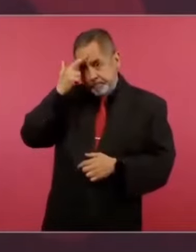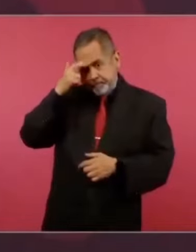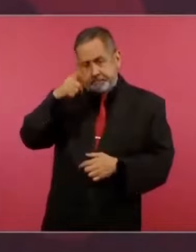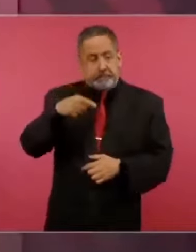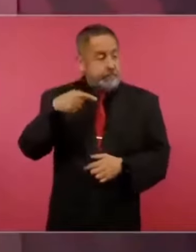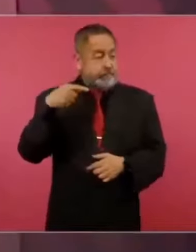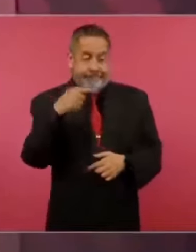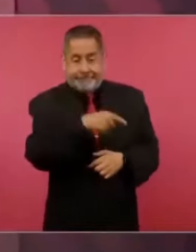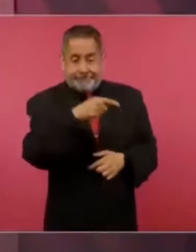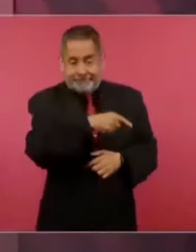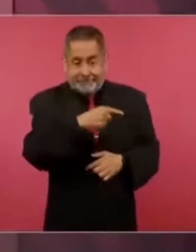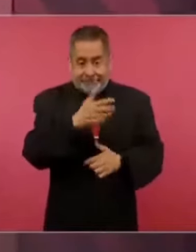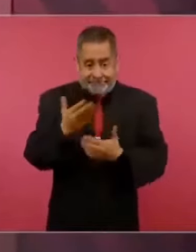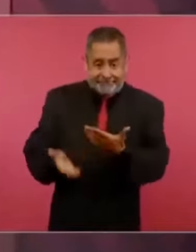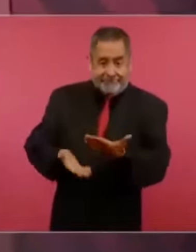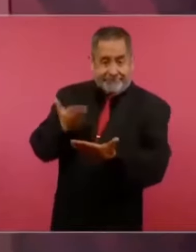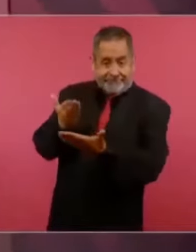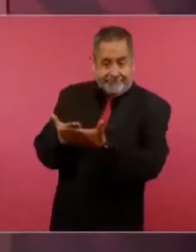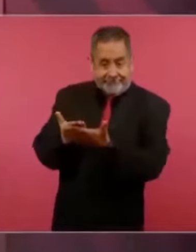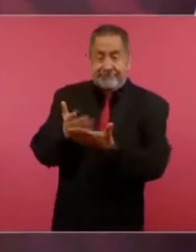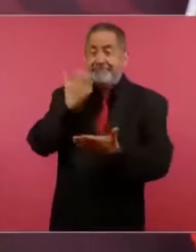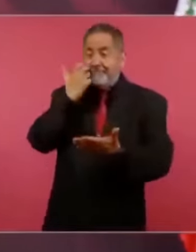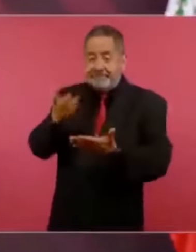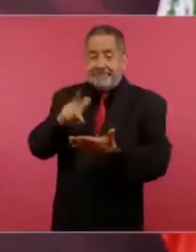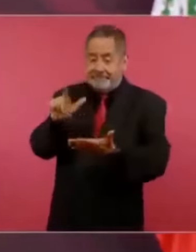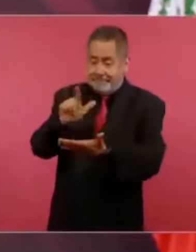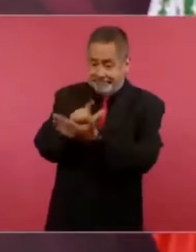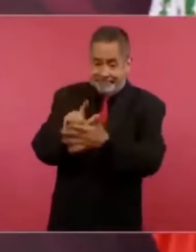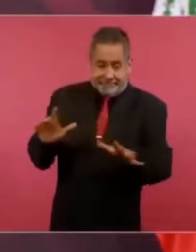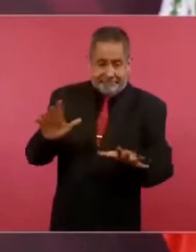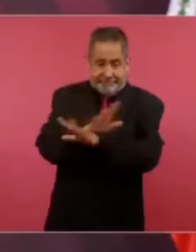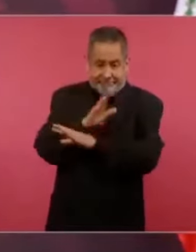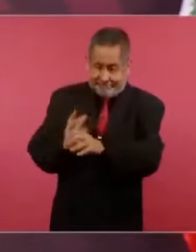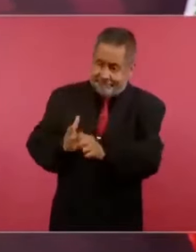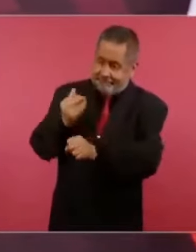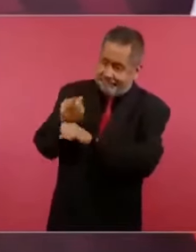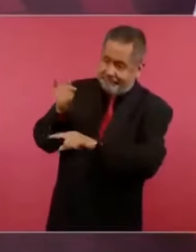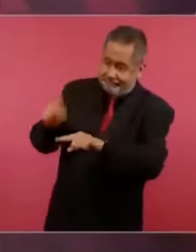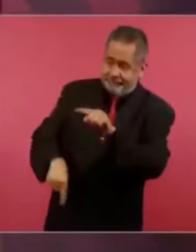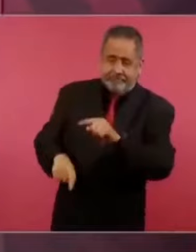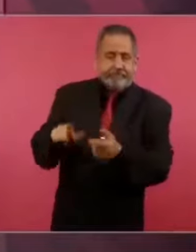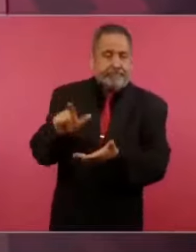iniciativa de reforma a la ley de Pemex